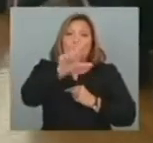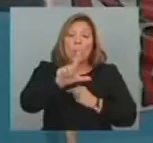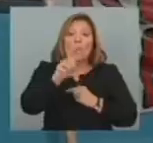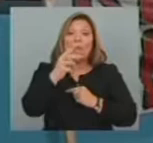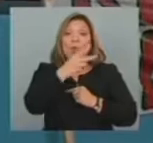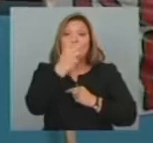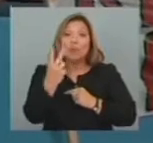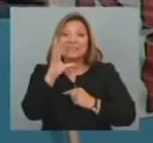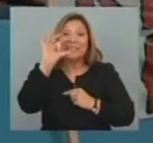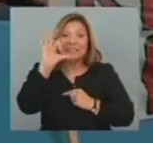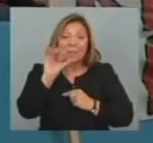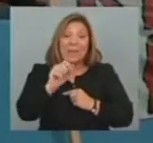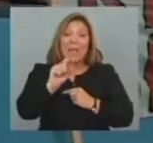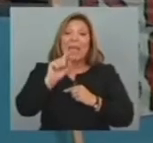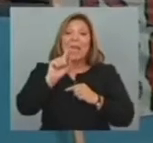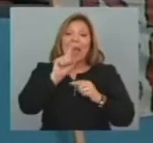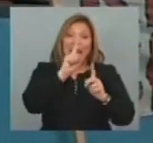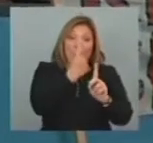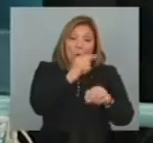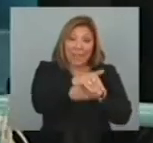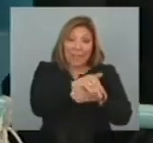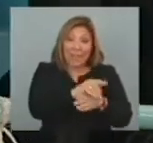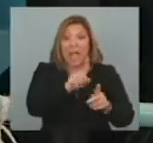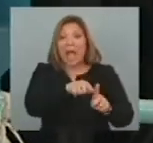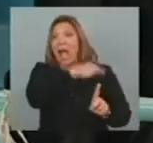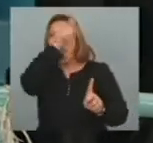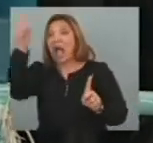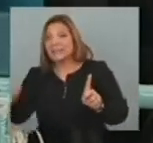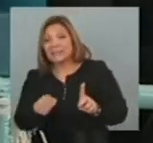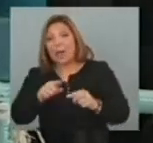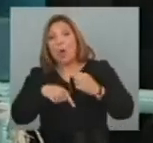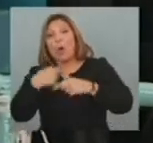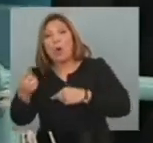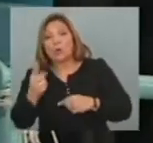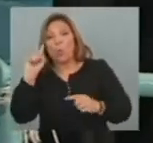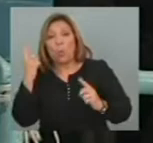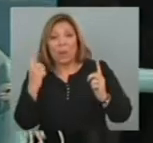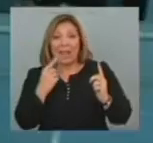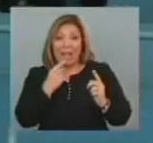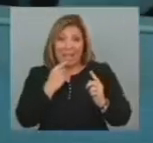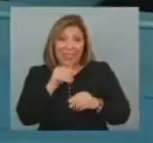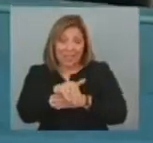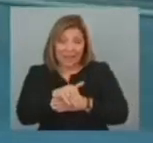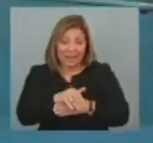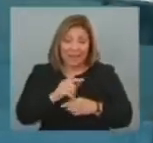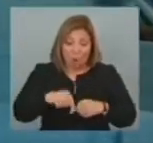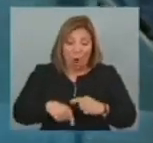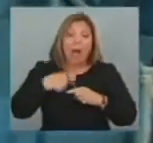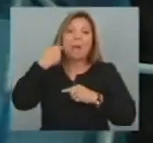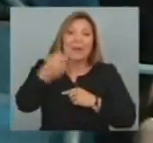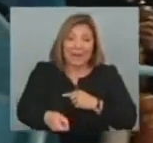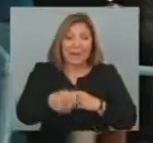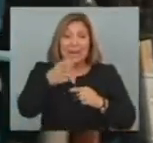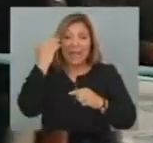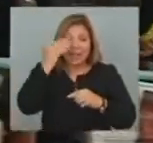septiembre A las 13 horas Hasta las 13 horas De la jornada siguiente La resolución Fue tomada Hoy en la asamblea Realizada